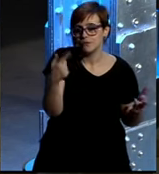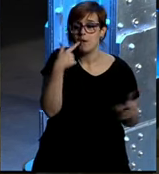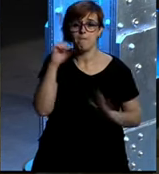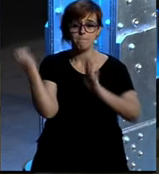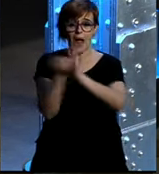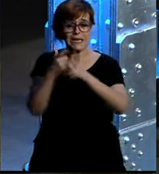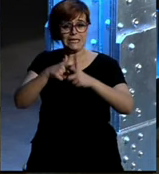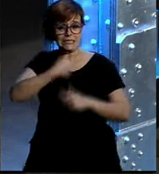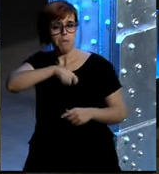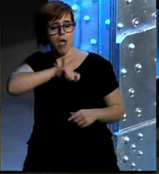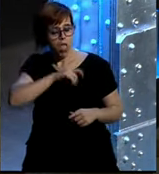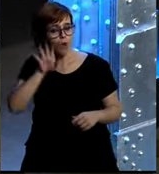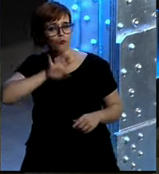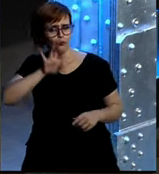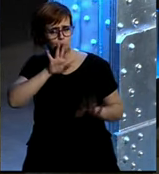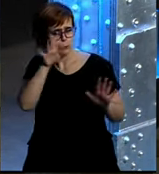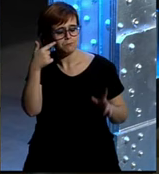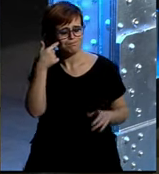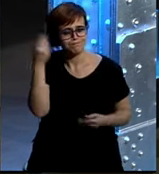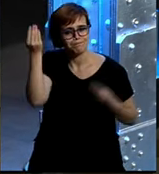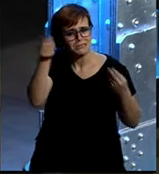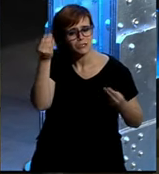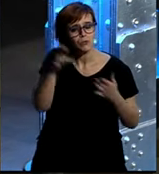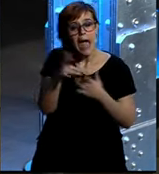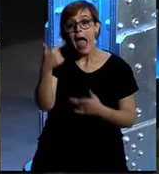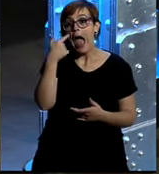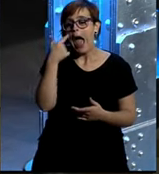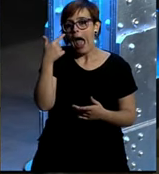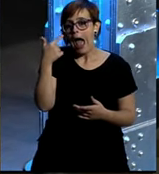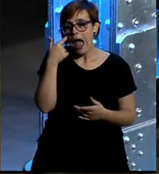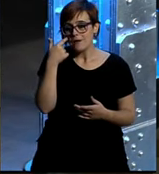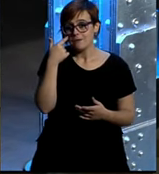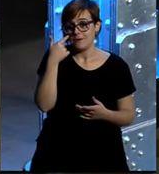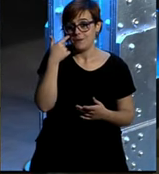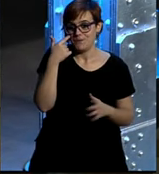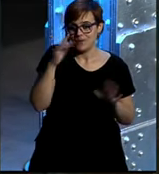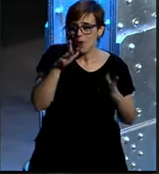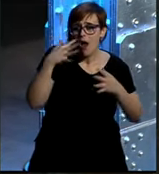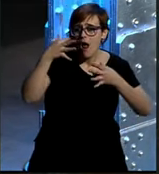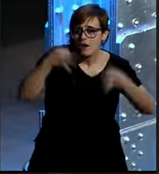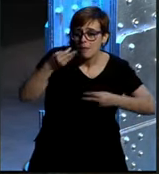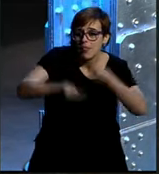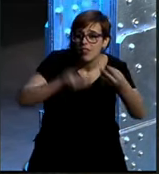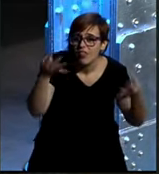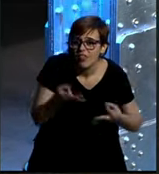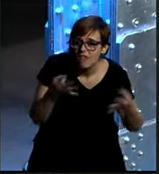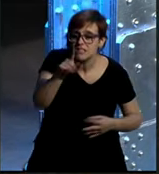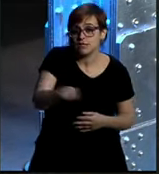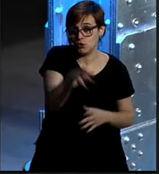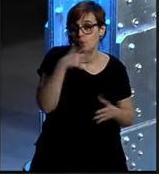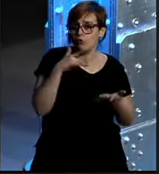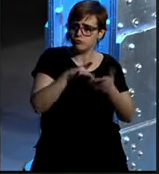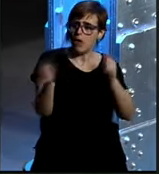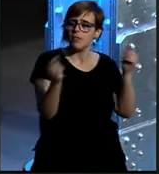marcas en España por ejemplo que es curioso que también yo me planteo en qué medida eso es eso es algo que ha de hacerse y sería objeto probablemente para el debate